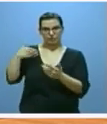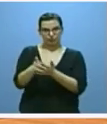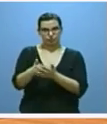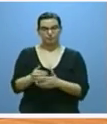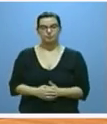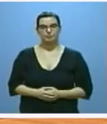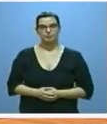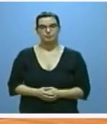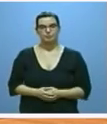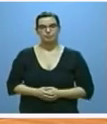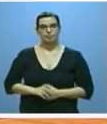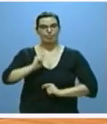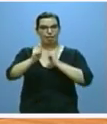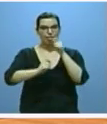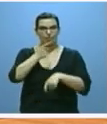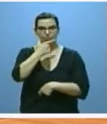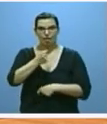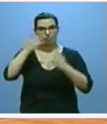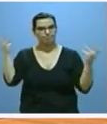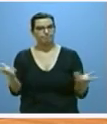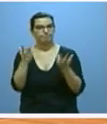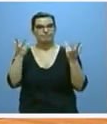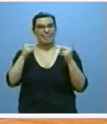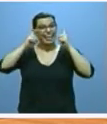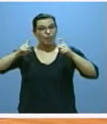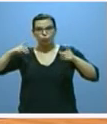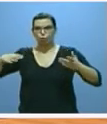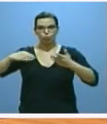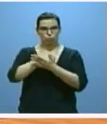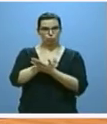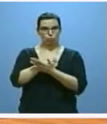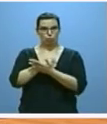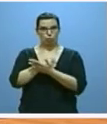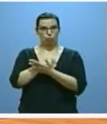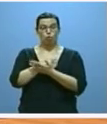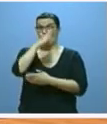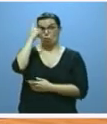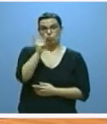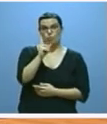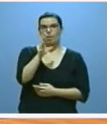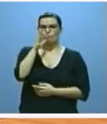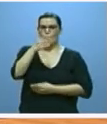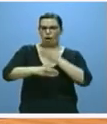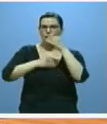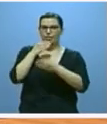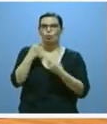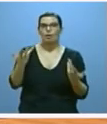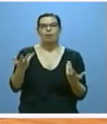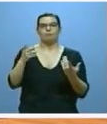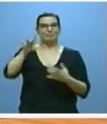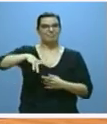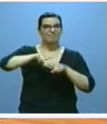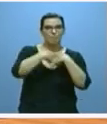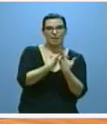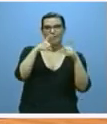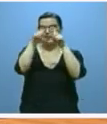favoreciendo y facilitando de esta manera todos los esfuerzos que en esta dirección no lo olvidemos están realizando las familias y